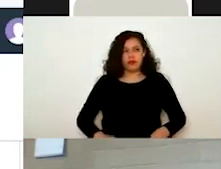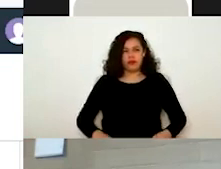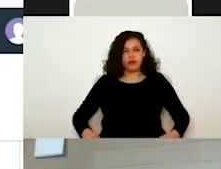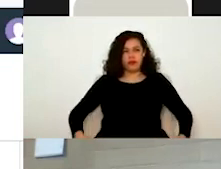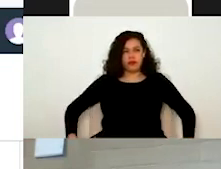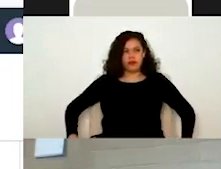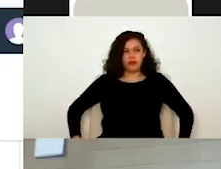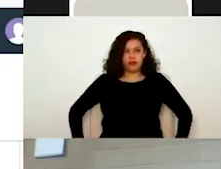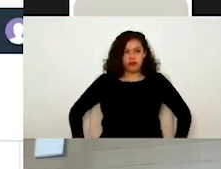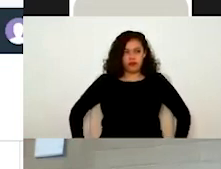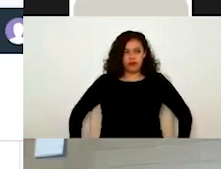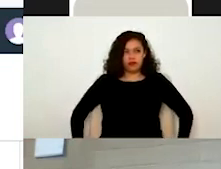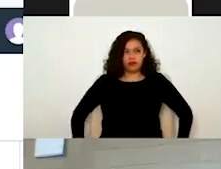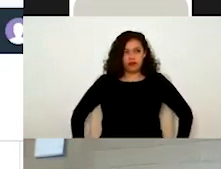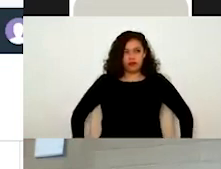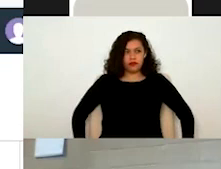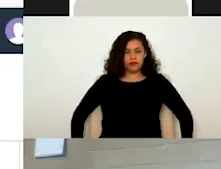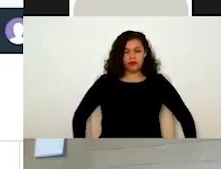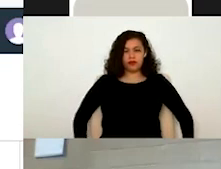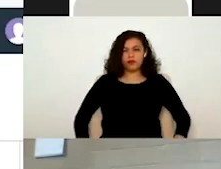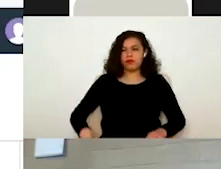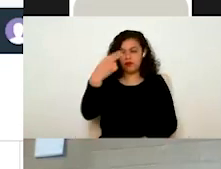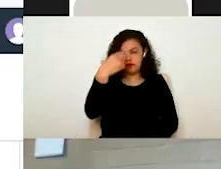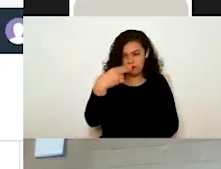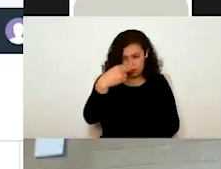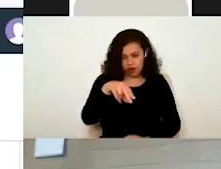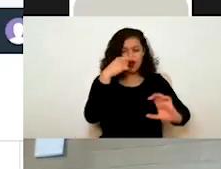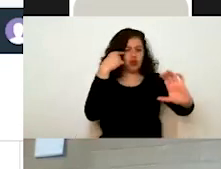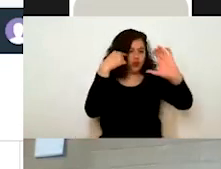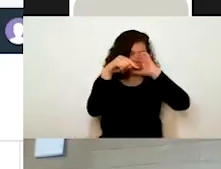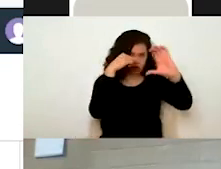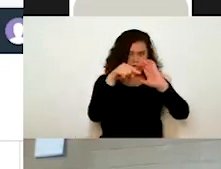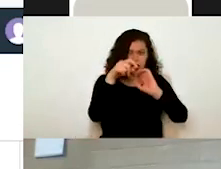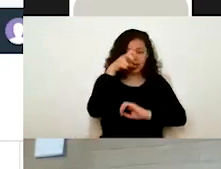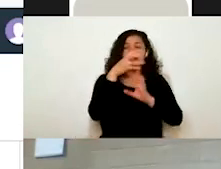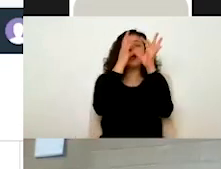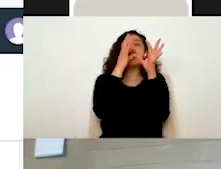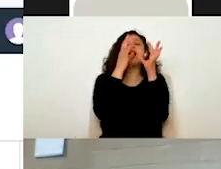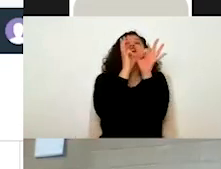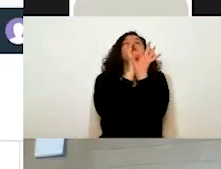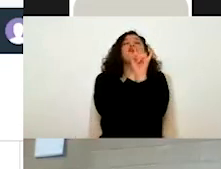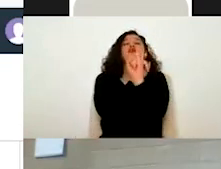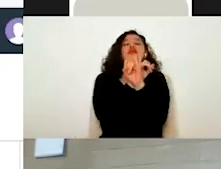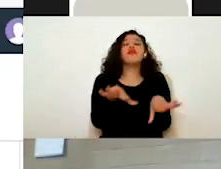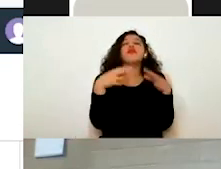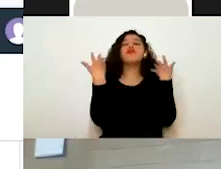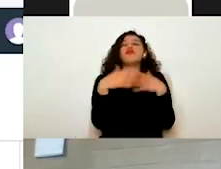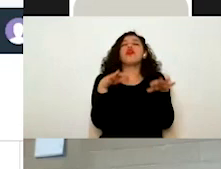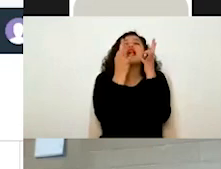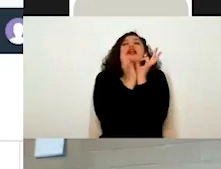Un nombre. El correo electrónico. Como ya saben, este dato es súper importante porque aquí es donde les van a estar llegando los